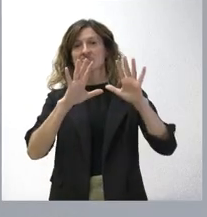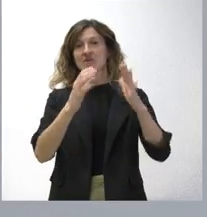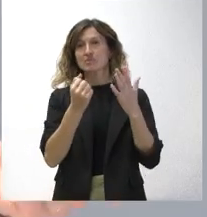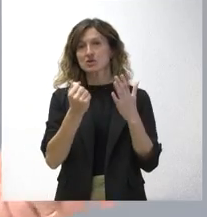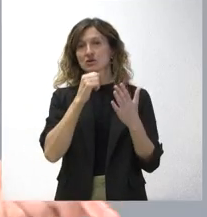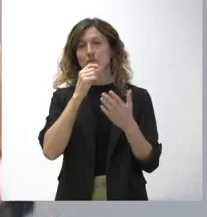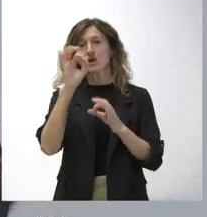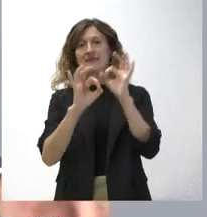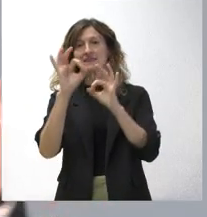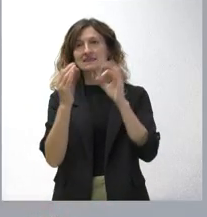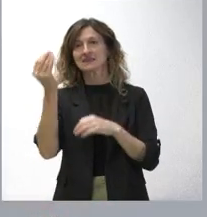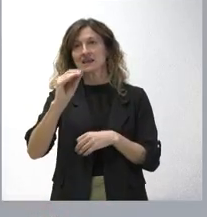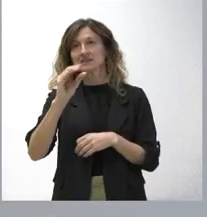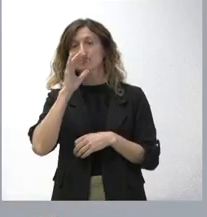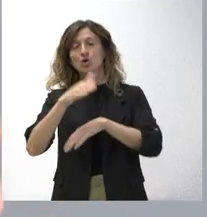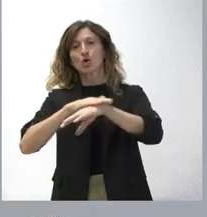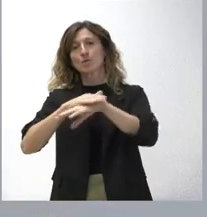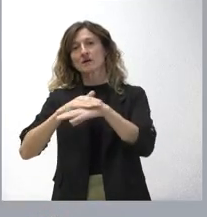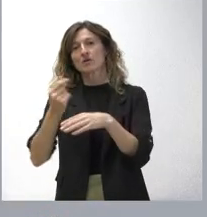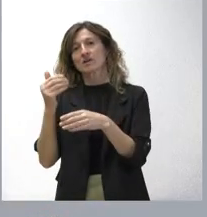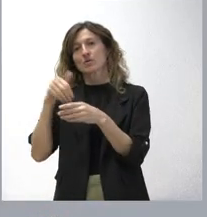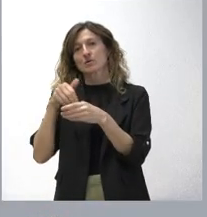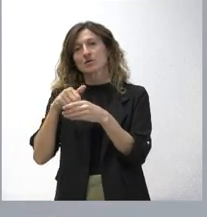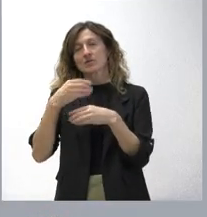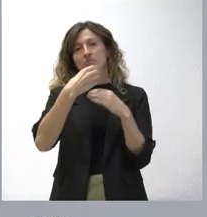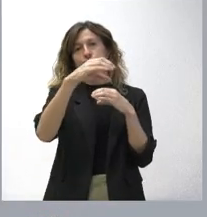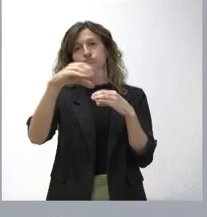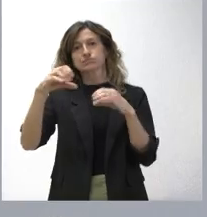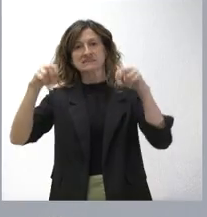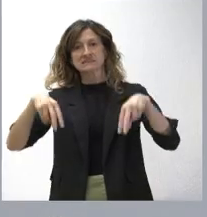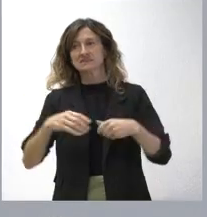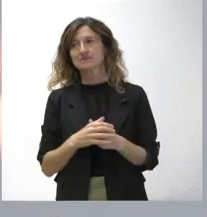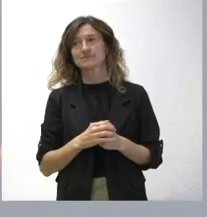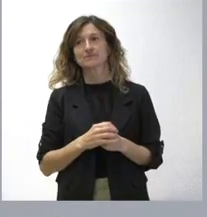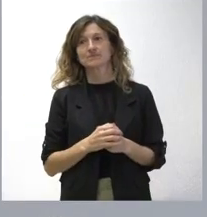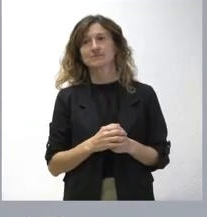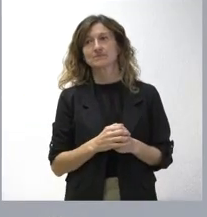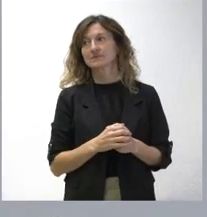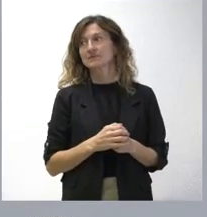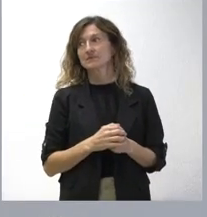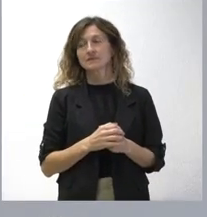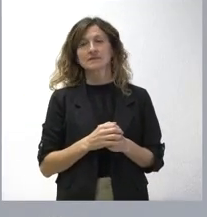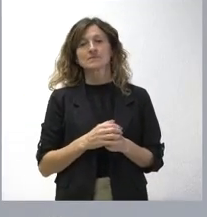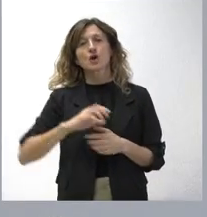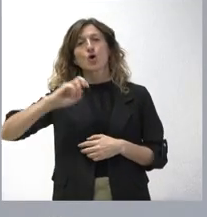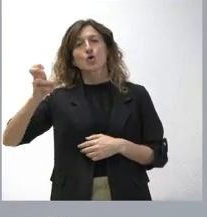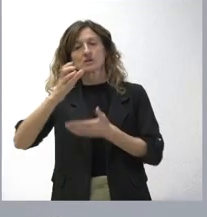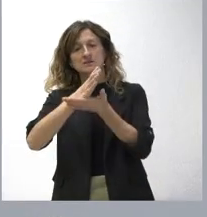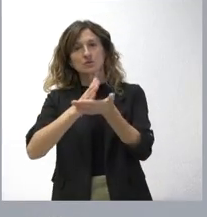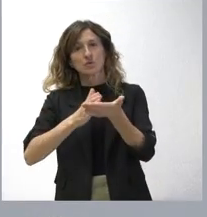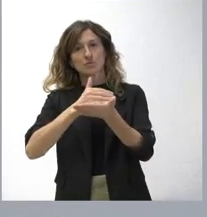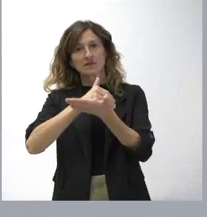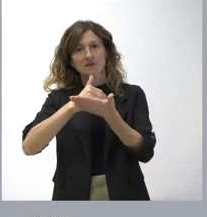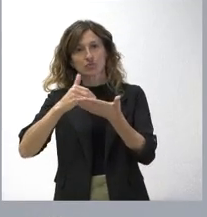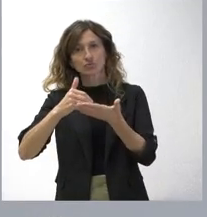intereses del tiempo que el Gobierno se había quedado con el dinero sin haberlo distribuido entre las comunidades autónomas. Luego, el resto de comunidades autónomas acogieron a esta